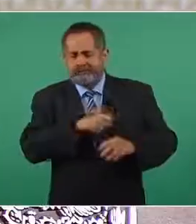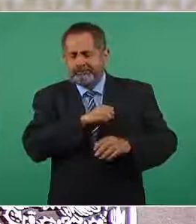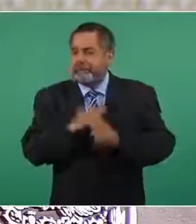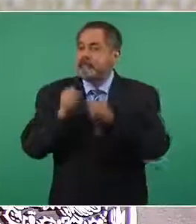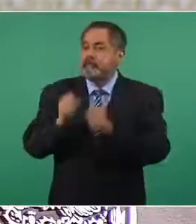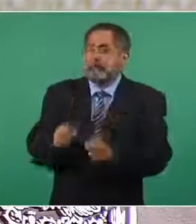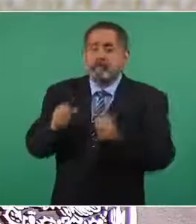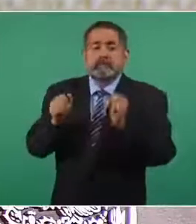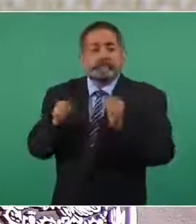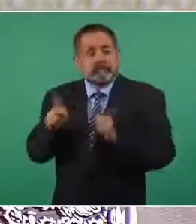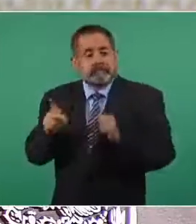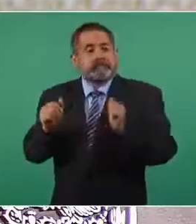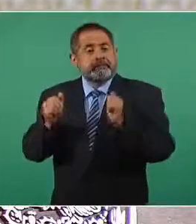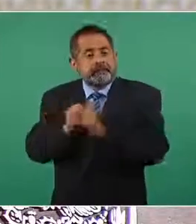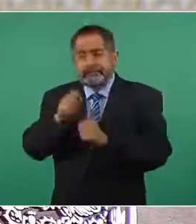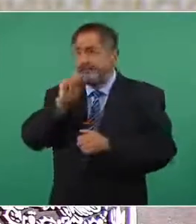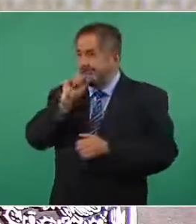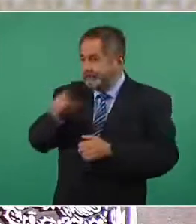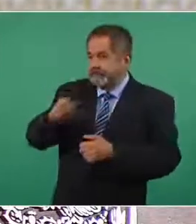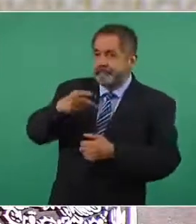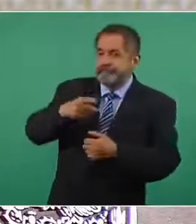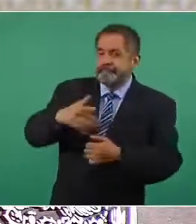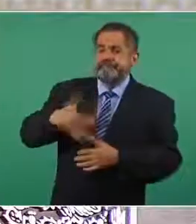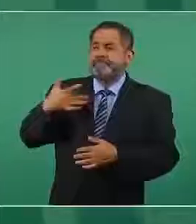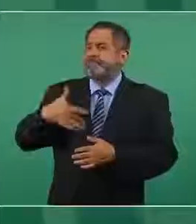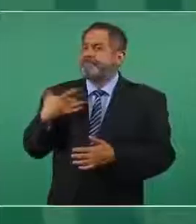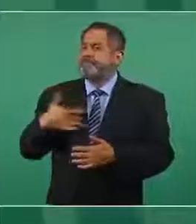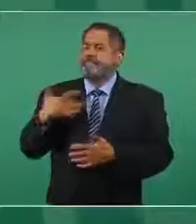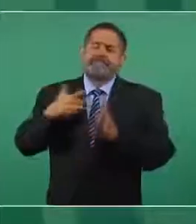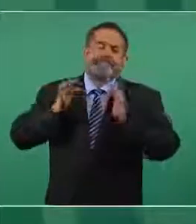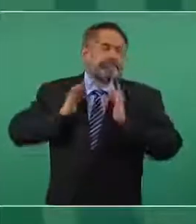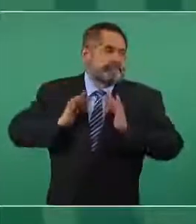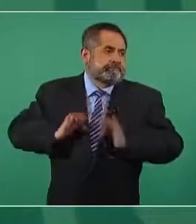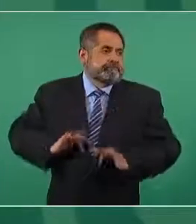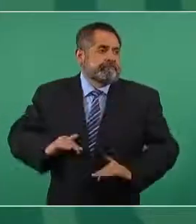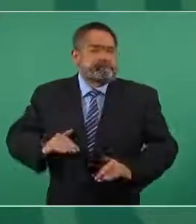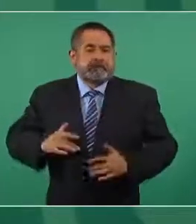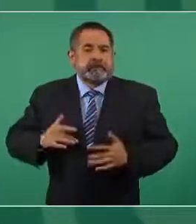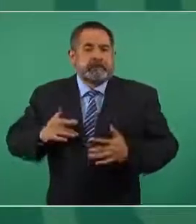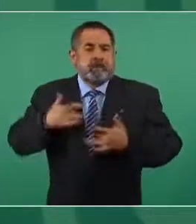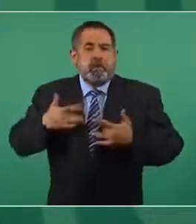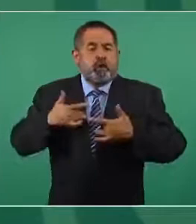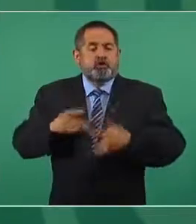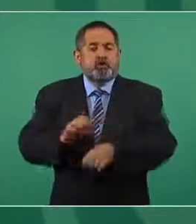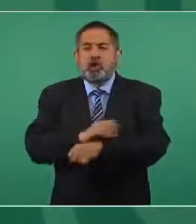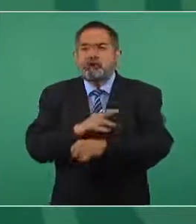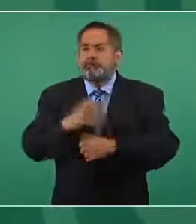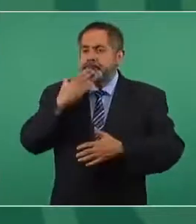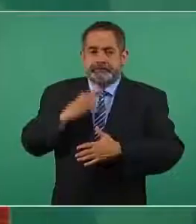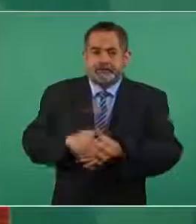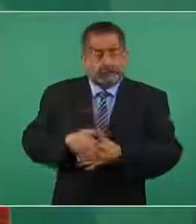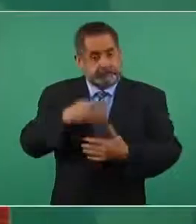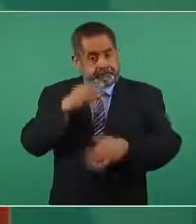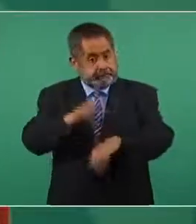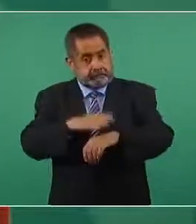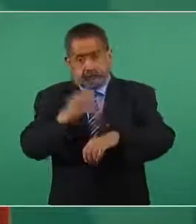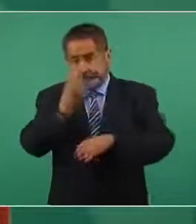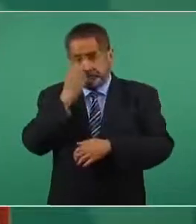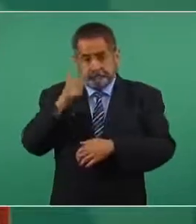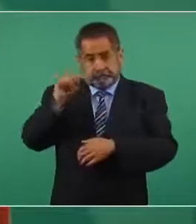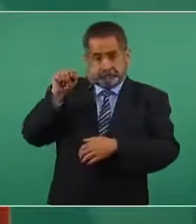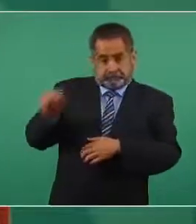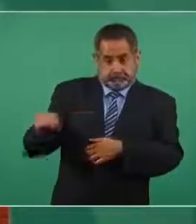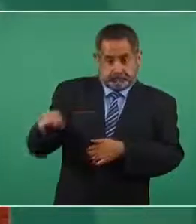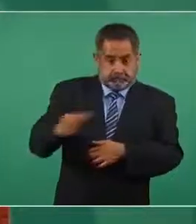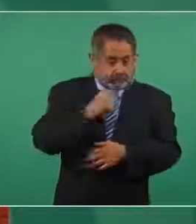sino también tienen que llegar a un ambiente seguro emocionalmente. Yo les digo a los maestros, la escuela es el único espacio que pueden